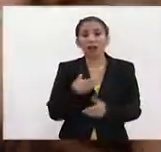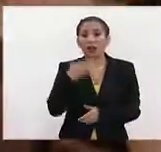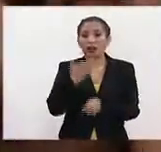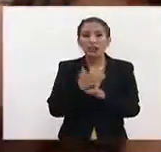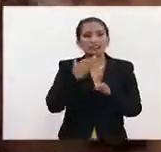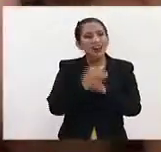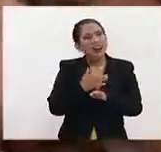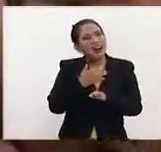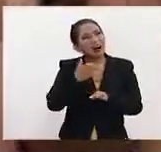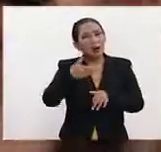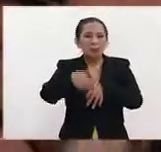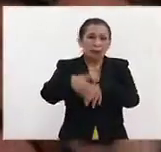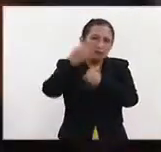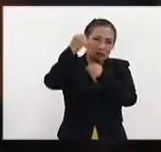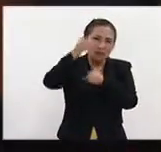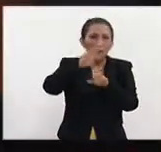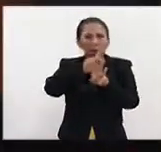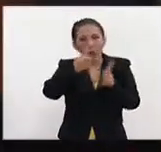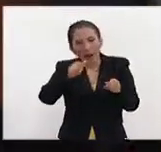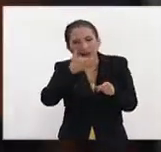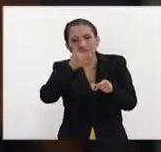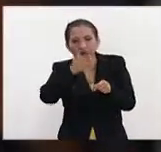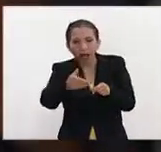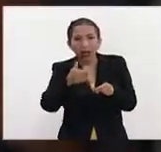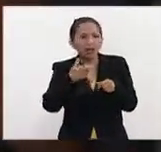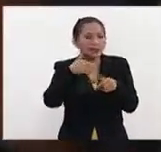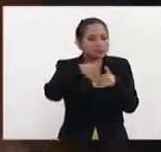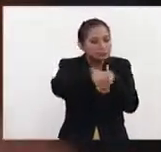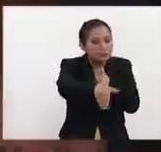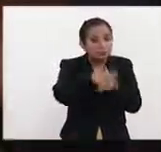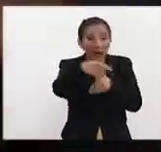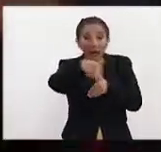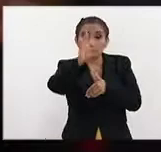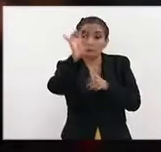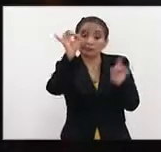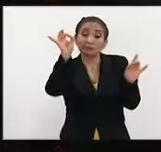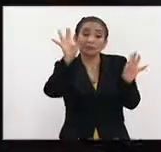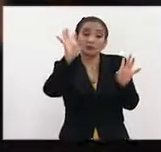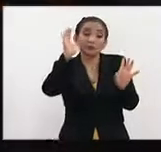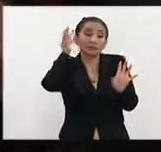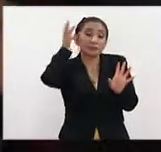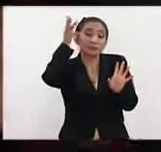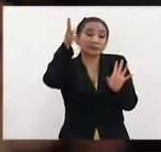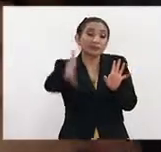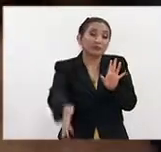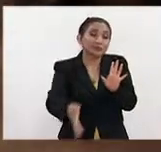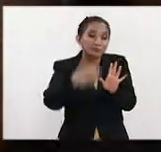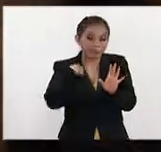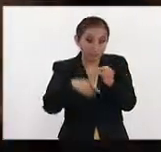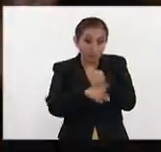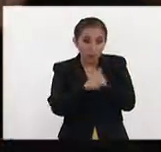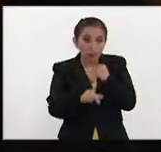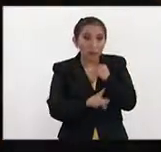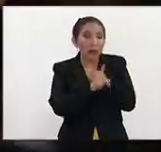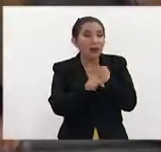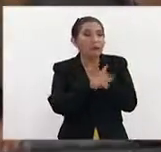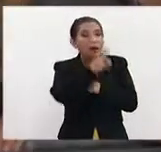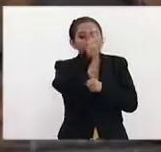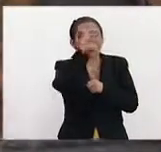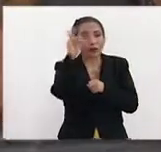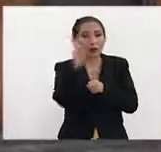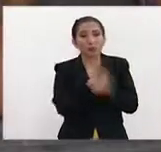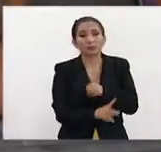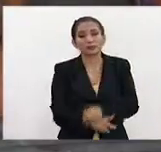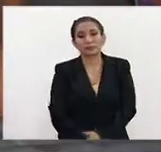sido pacíficas, que en principio van a seguir siendo pacíficas, pero no hay que olvidar que el recrudecimiento del problema va a